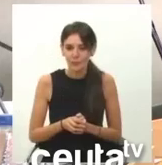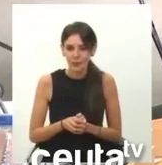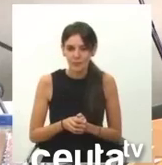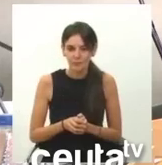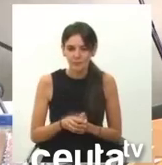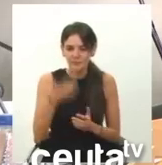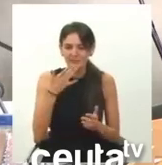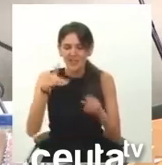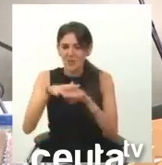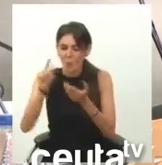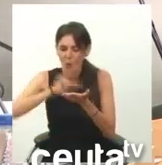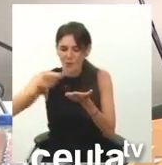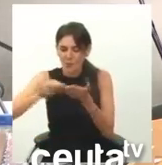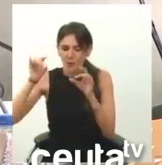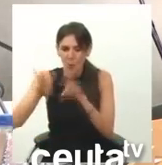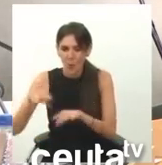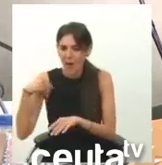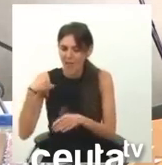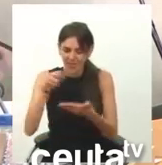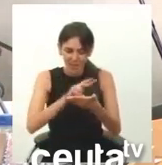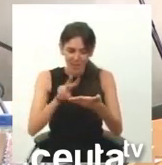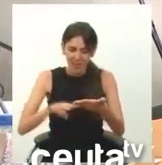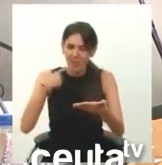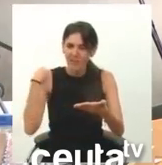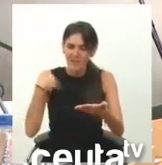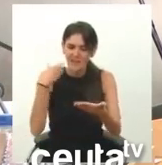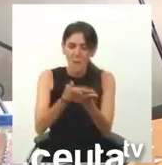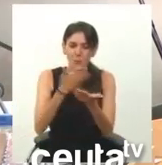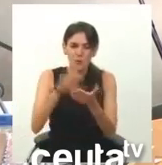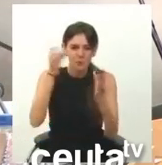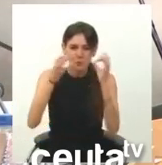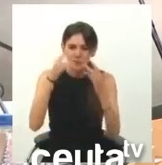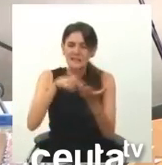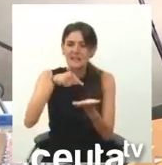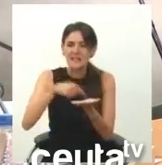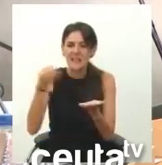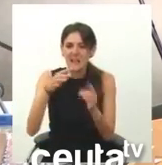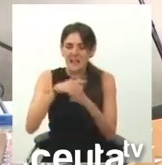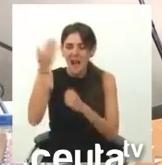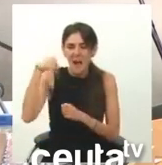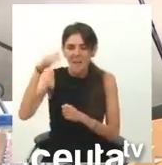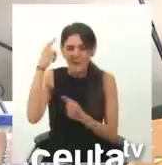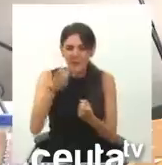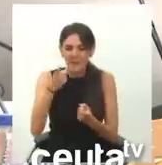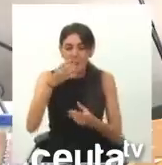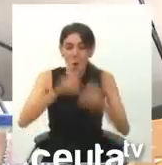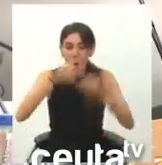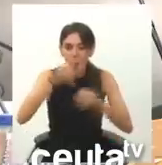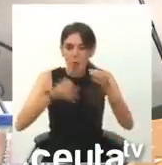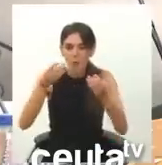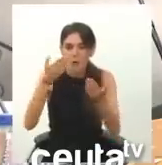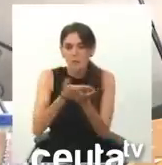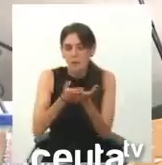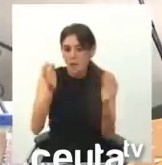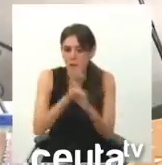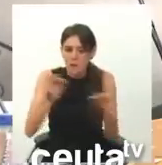En su mismo escrito dicen que es absurda la propuesta, porque en su mismo escrito dicen que Marruecos carece de base jurídica para sus pretensiones.